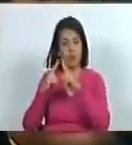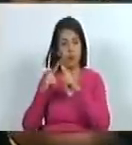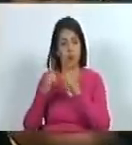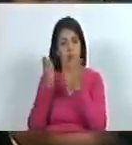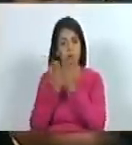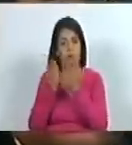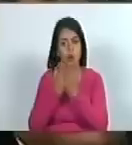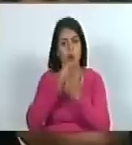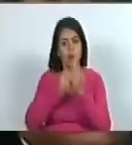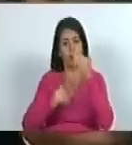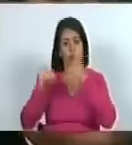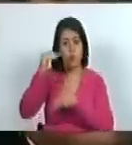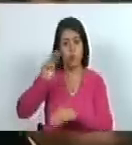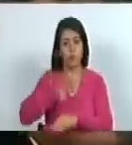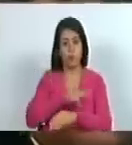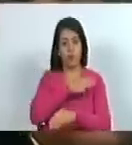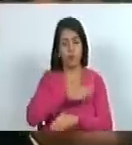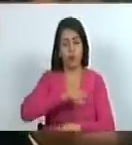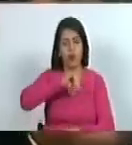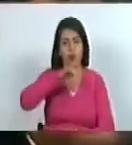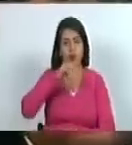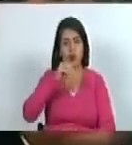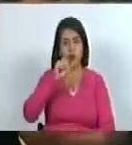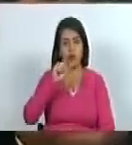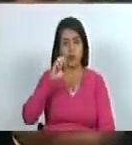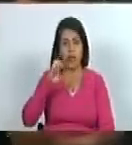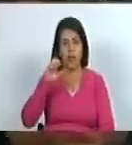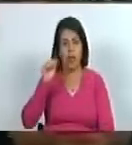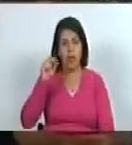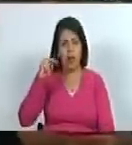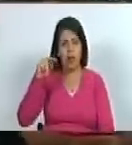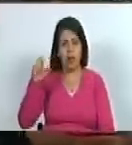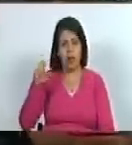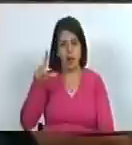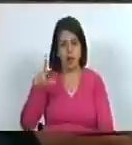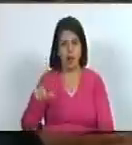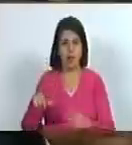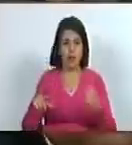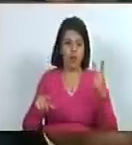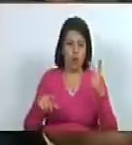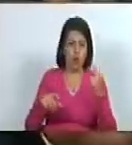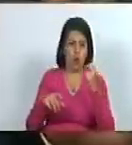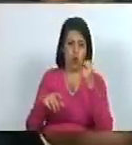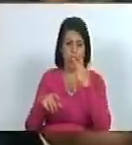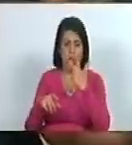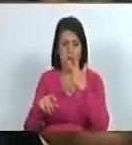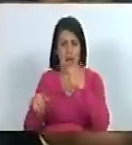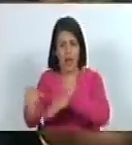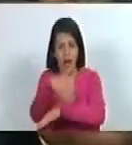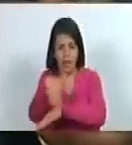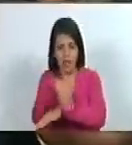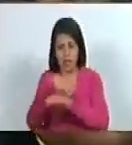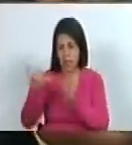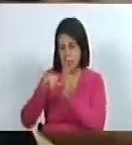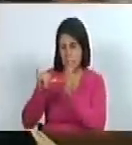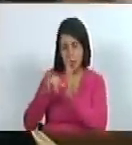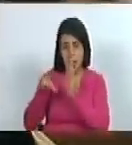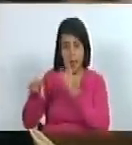como la escuela superior de música José Ángel Lamas que la tenemos aquí cerca como a dos tres cuadras es importante